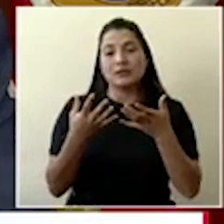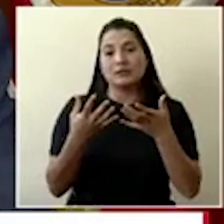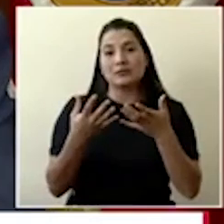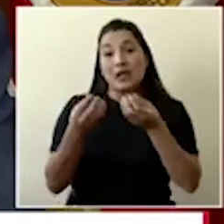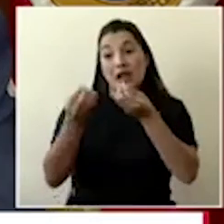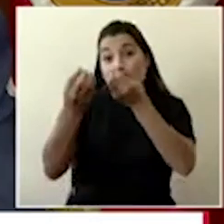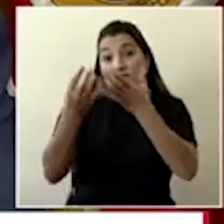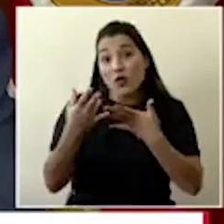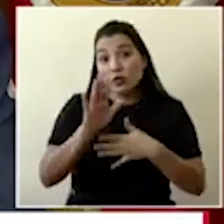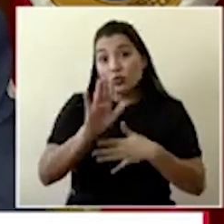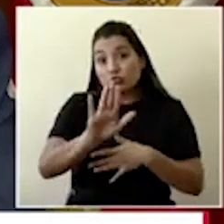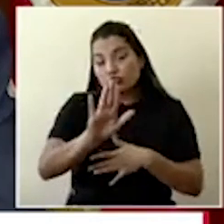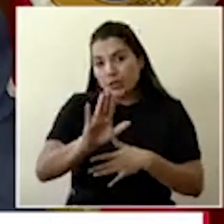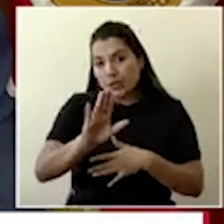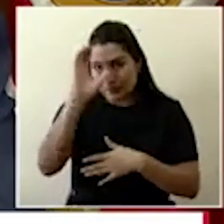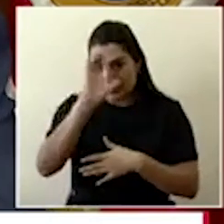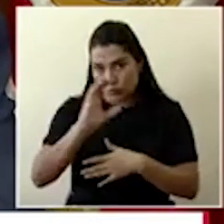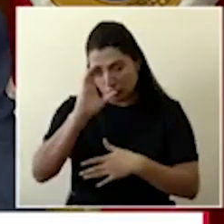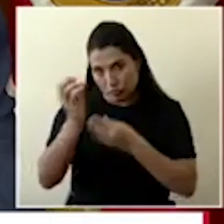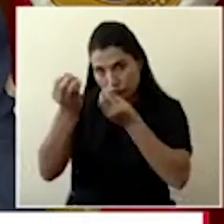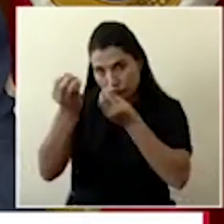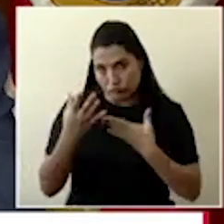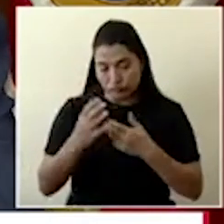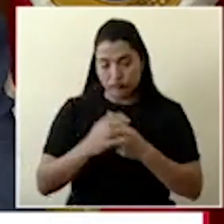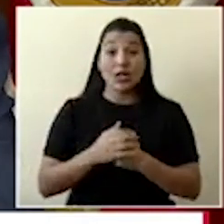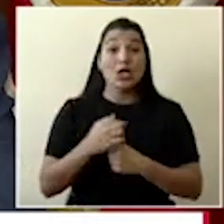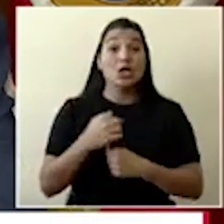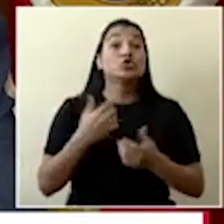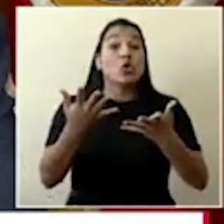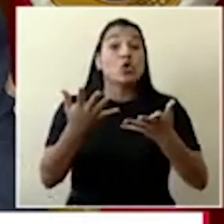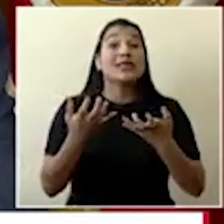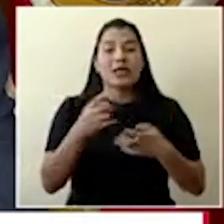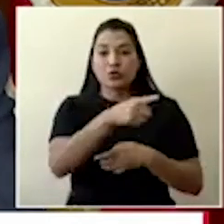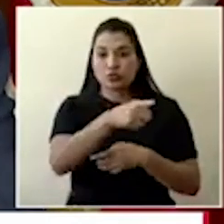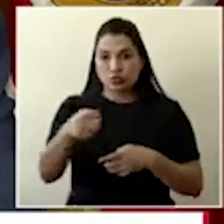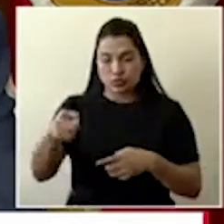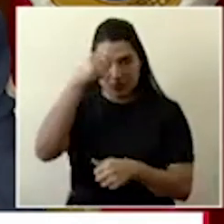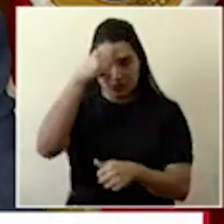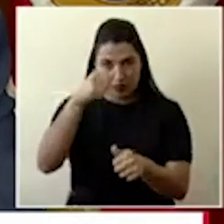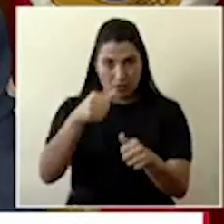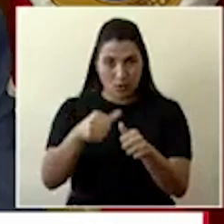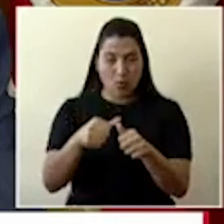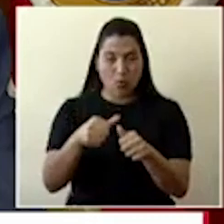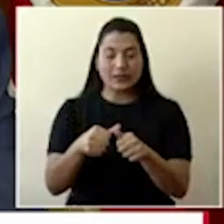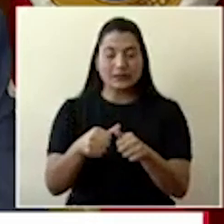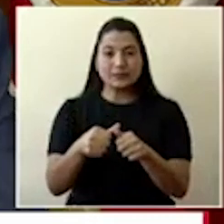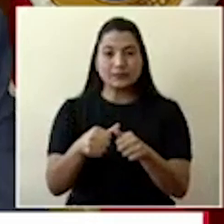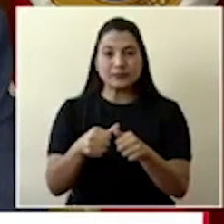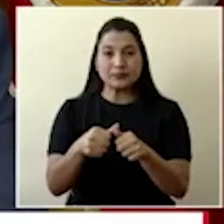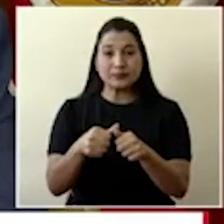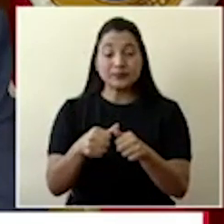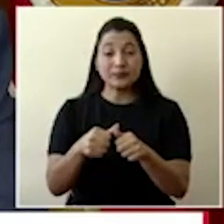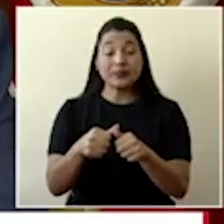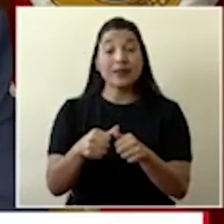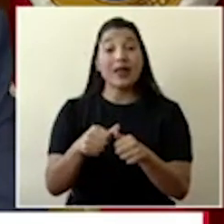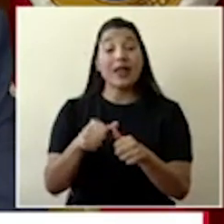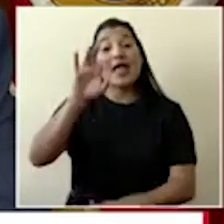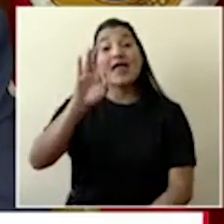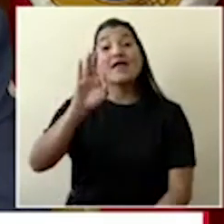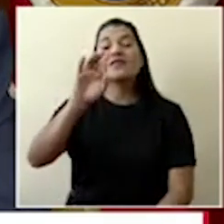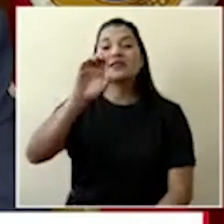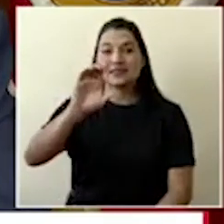que usted está solicitando. Quiero recordarle a la ciudadanía que el Fondo de